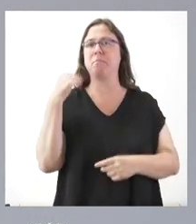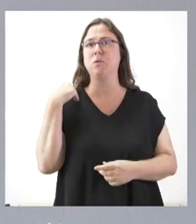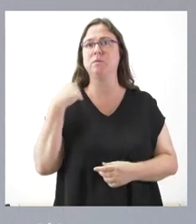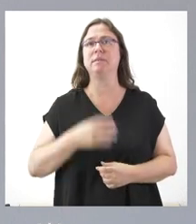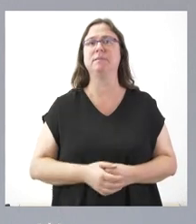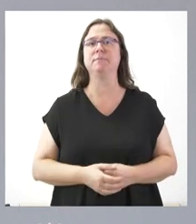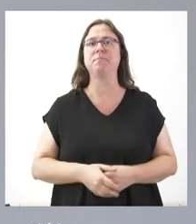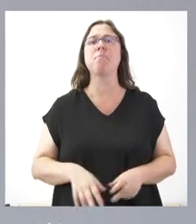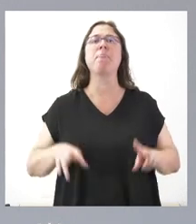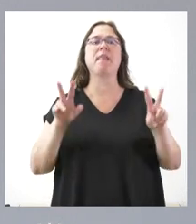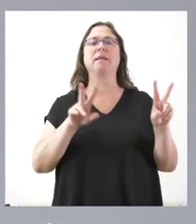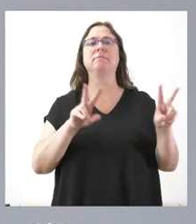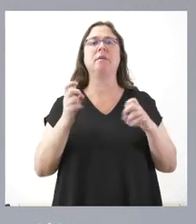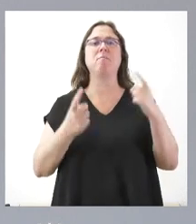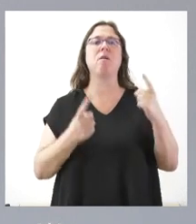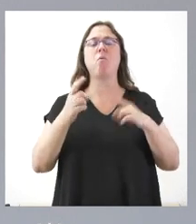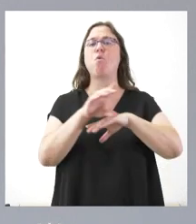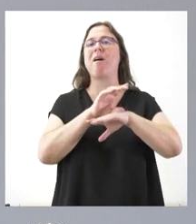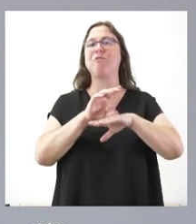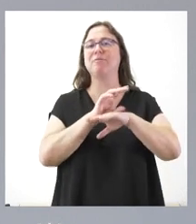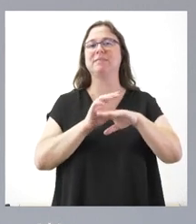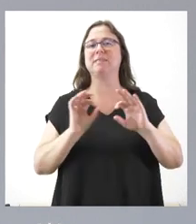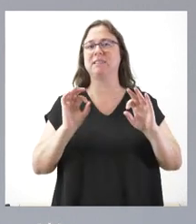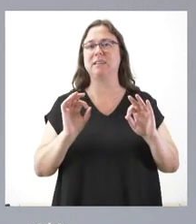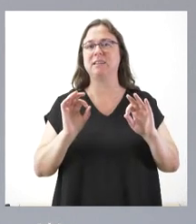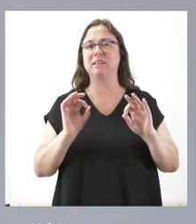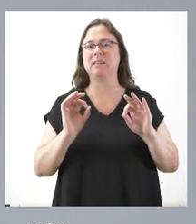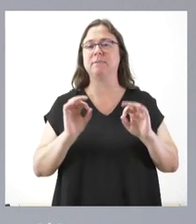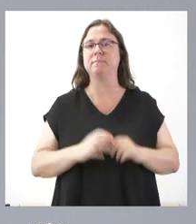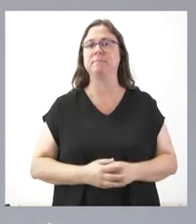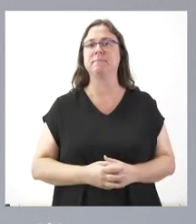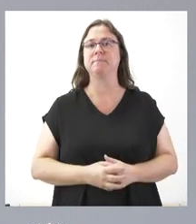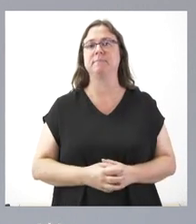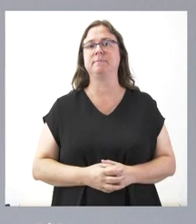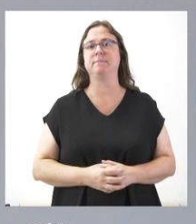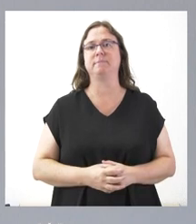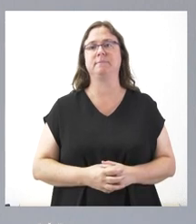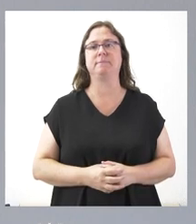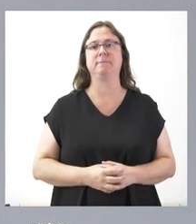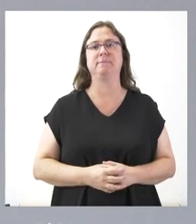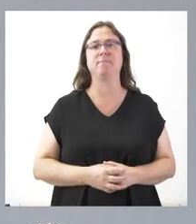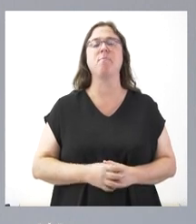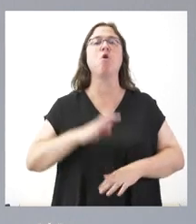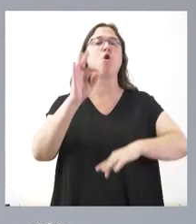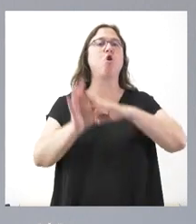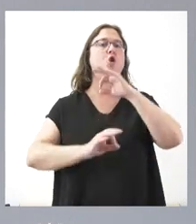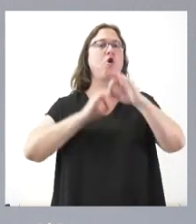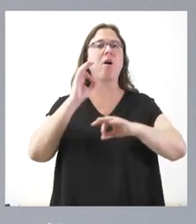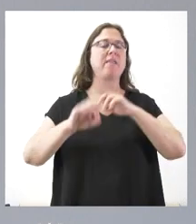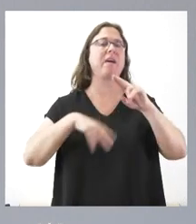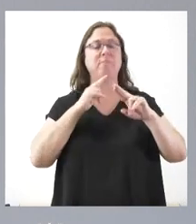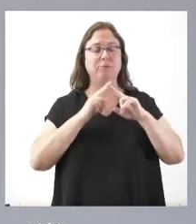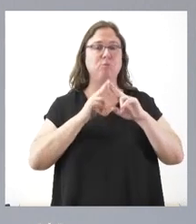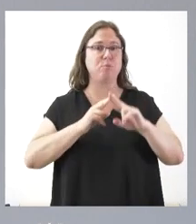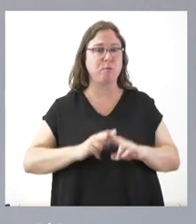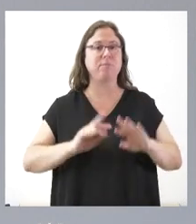sobre alguna consejería concreta, el organigrama y los nombramientos se completan